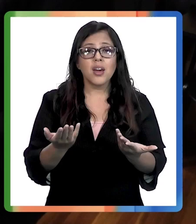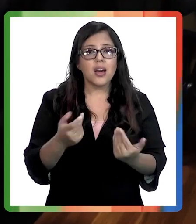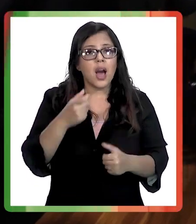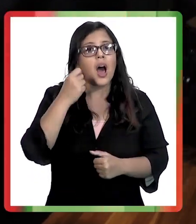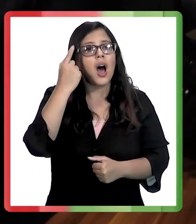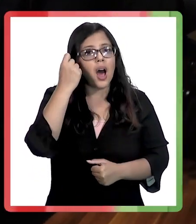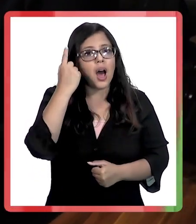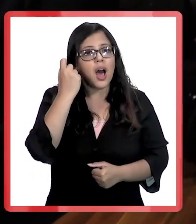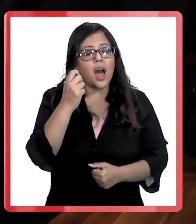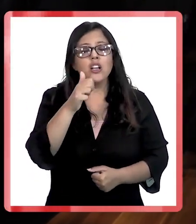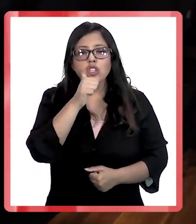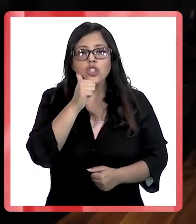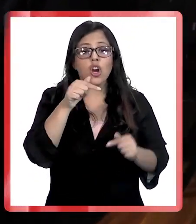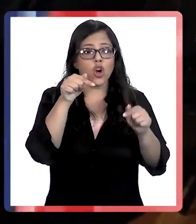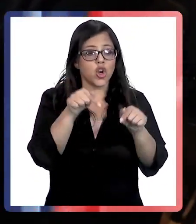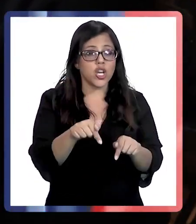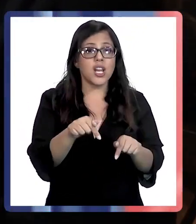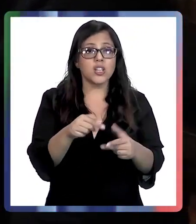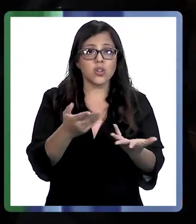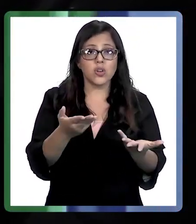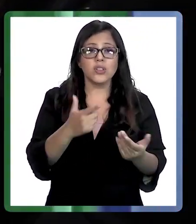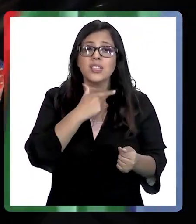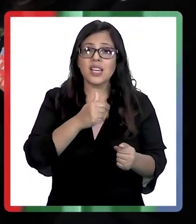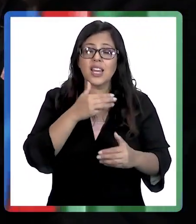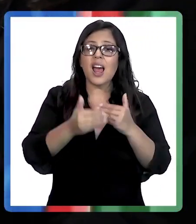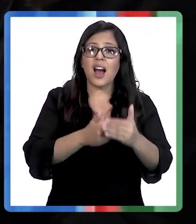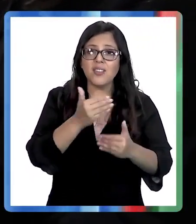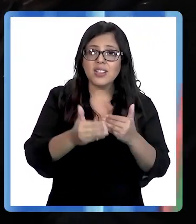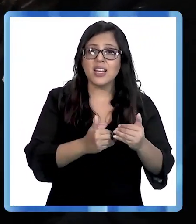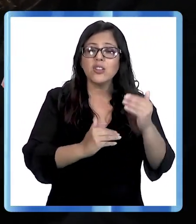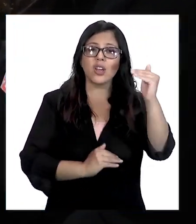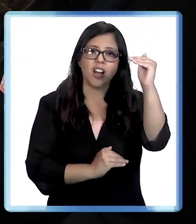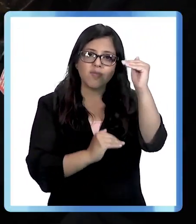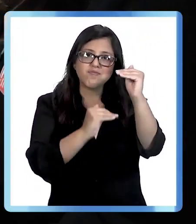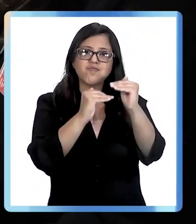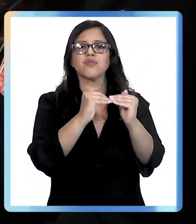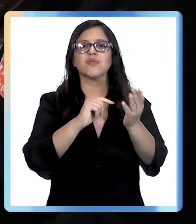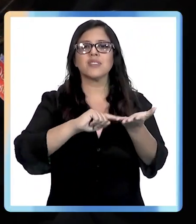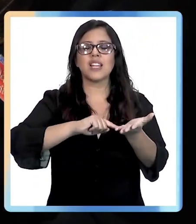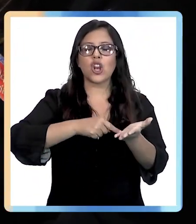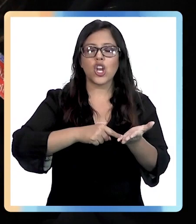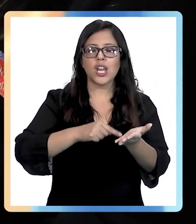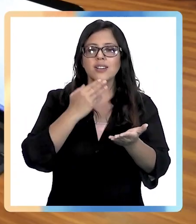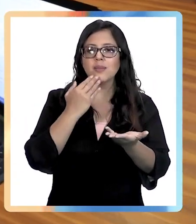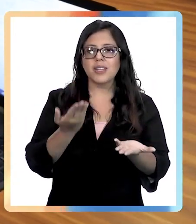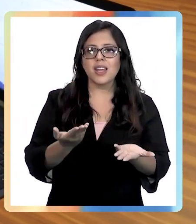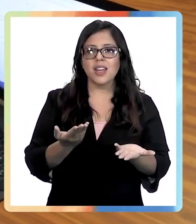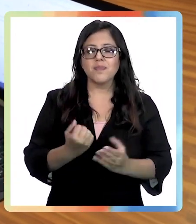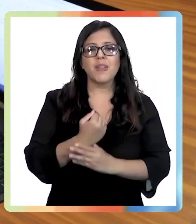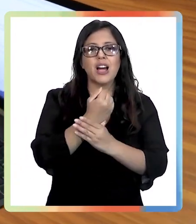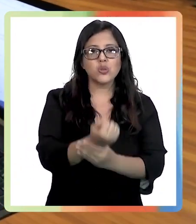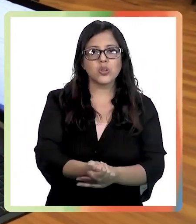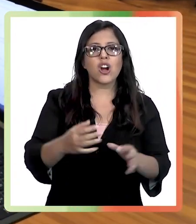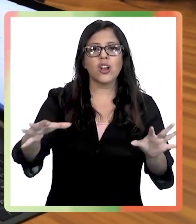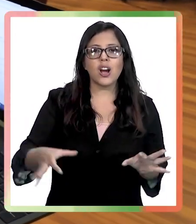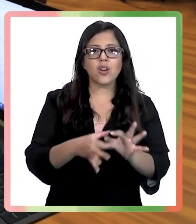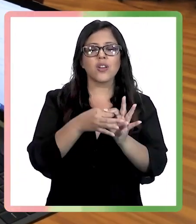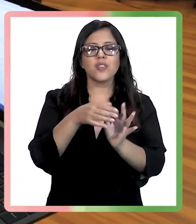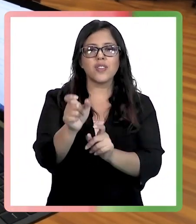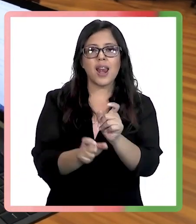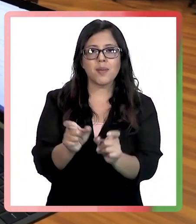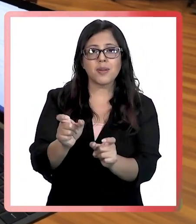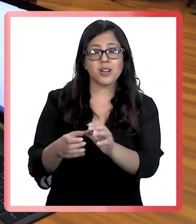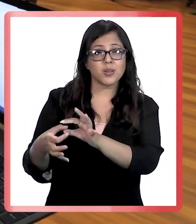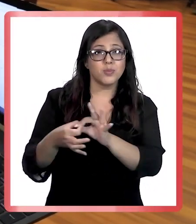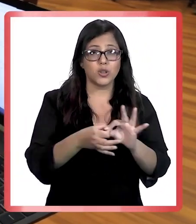en el día a día. Por medio de esta iniciativa, se espera seguir avanzando en disminuir la brecha digital y favorecer la conectividad de